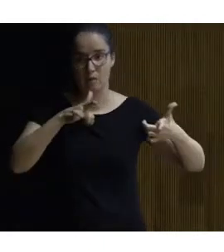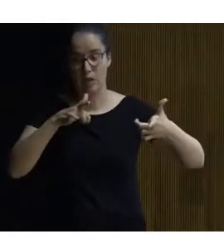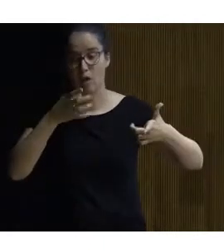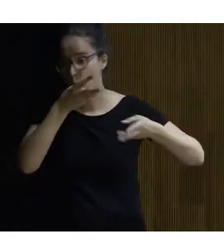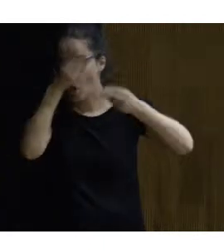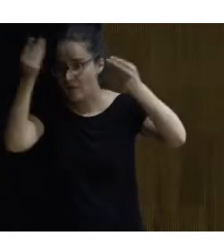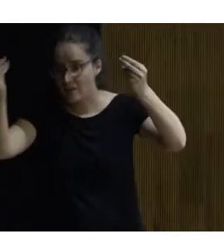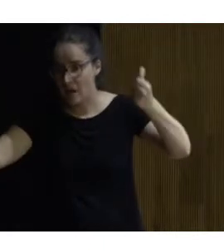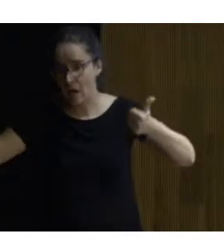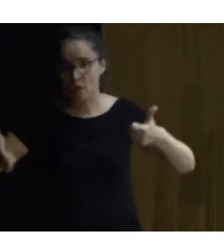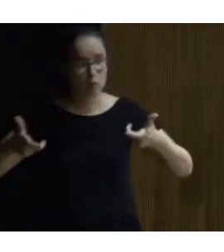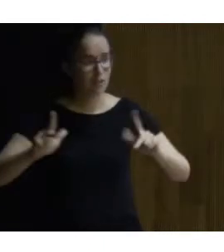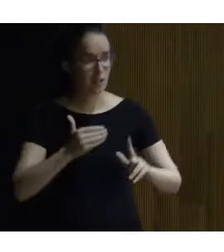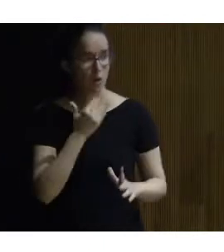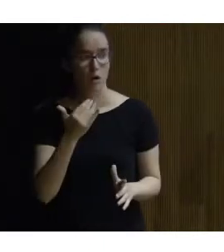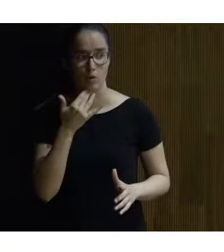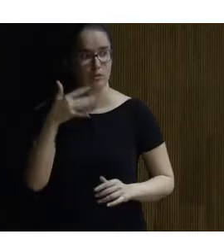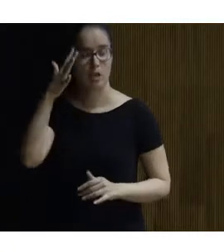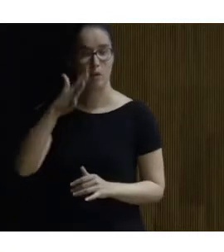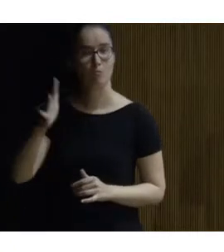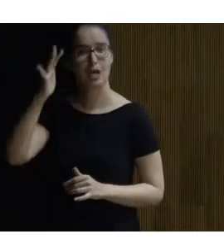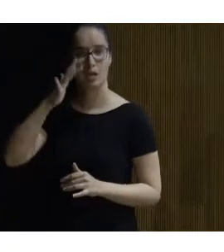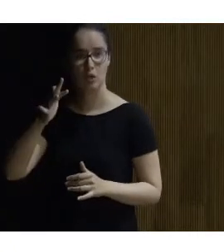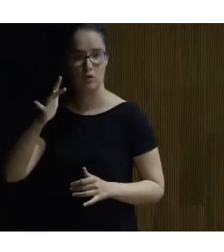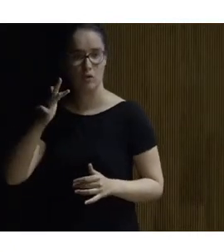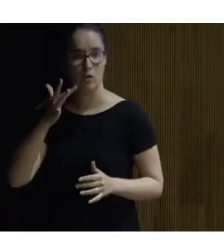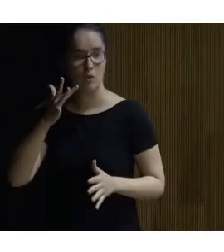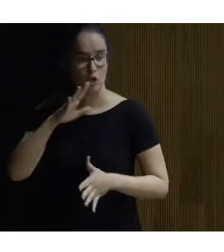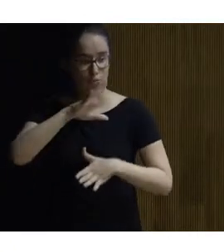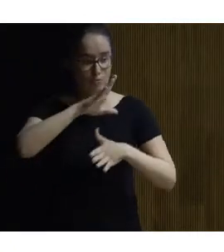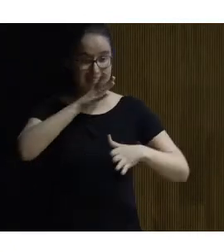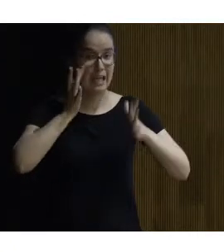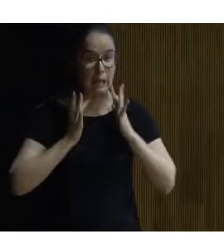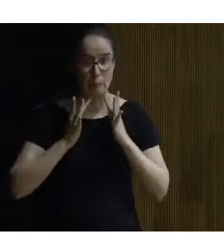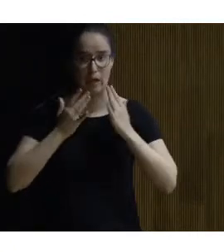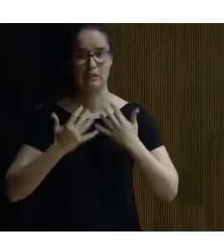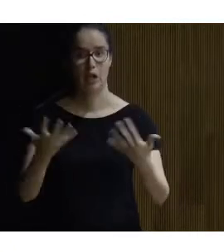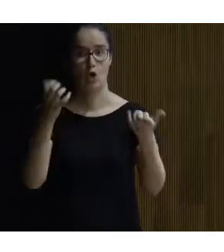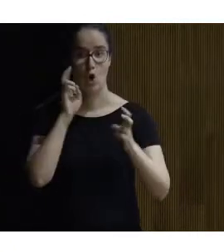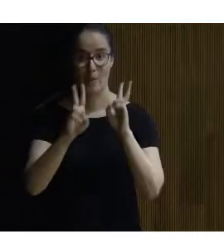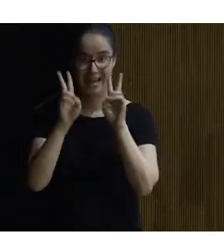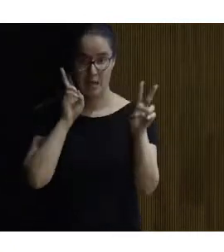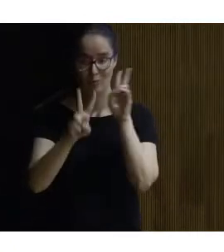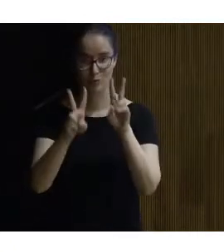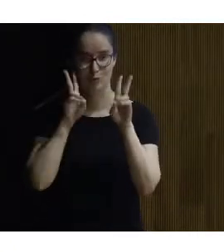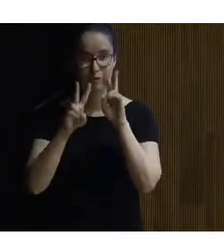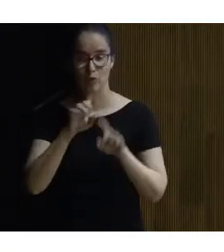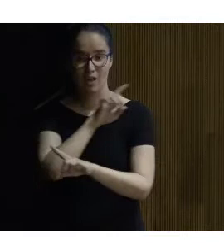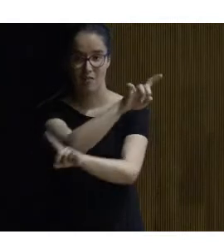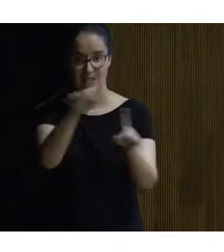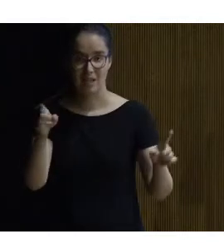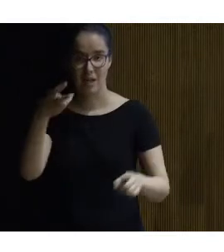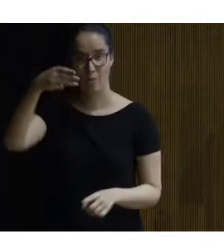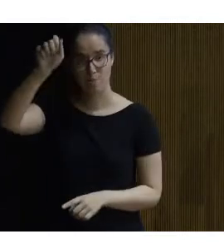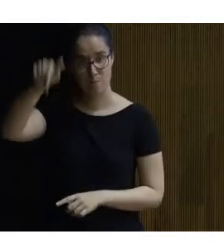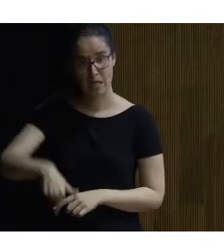quedado olvidado en un rincón pues bueno imagino que cuando se haga la recogida del salón lo veremos vamos a dar aviso al